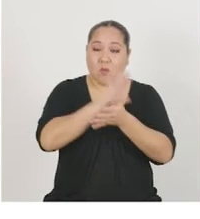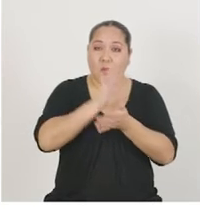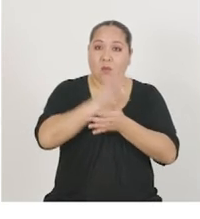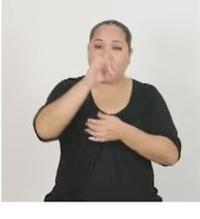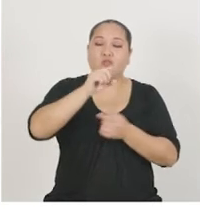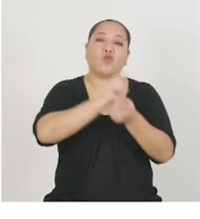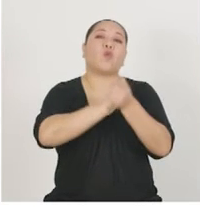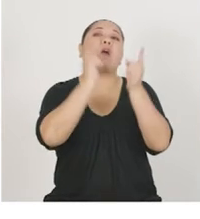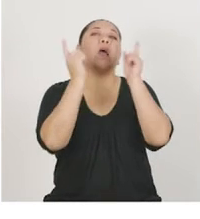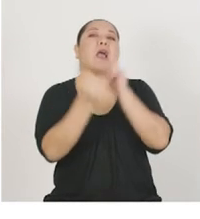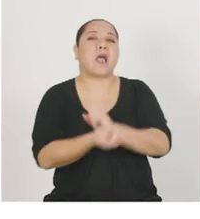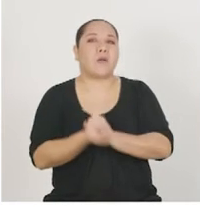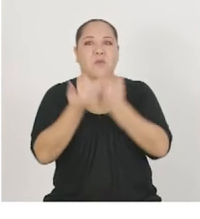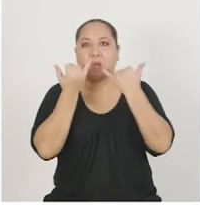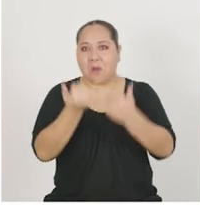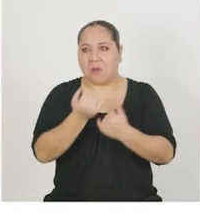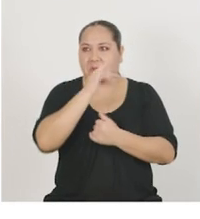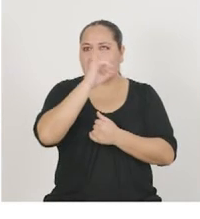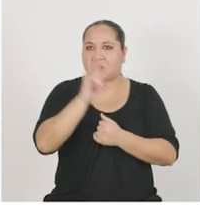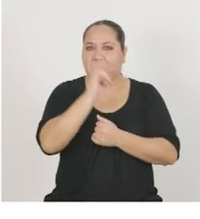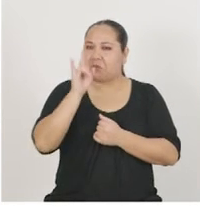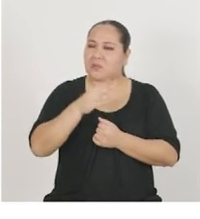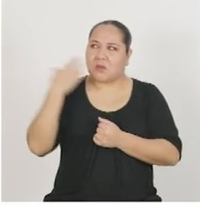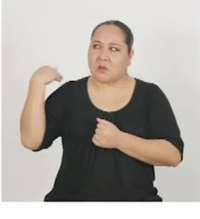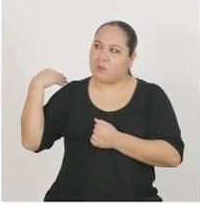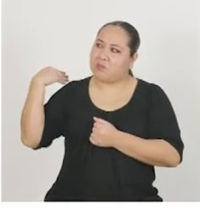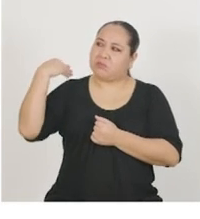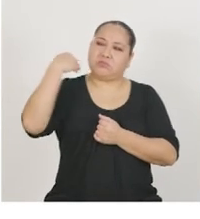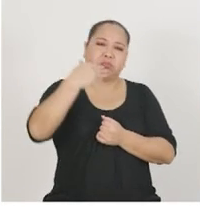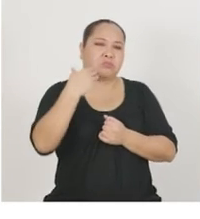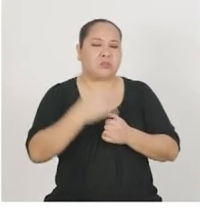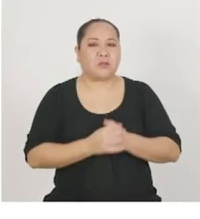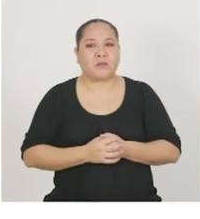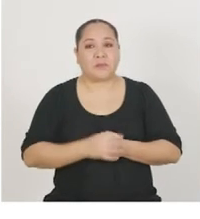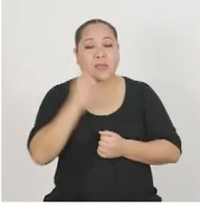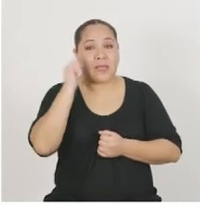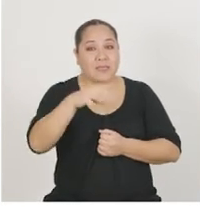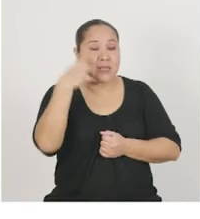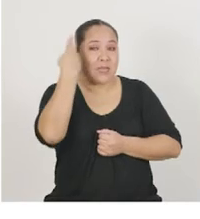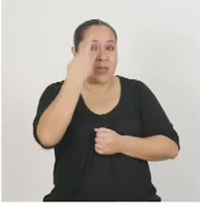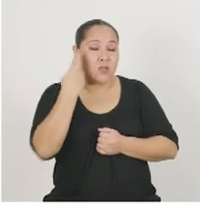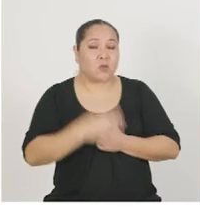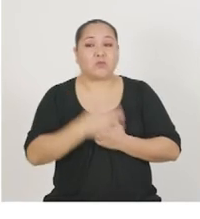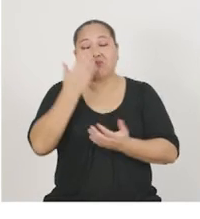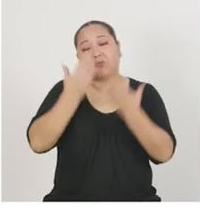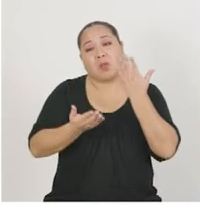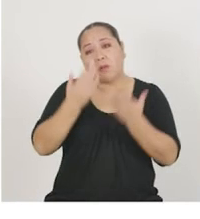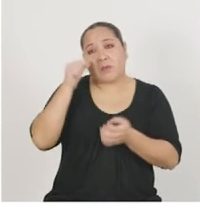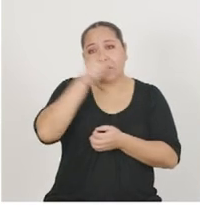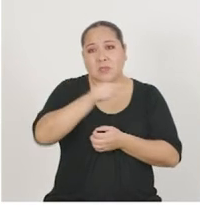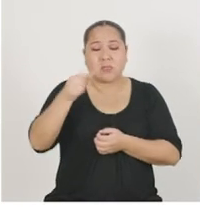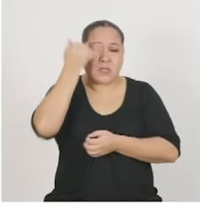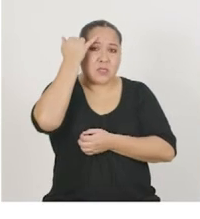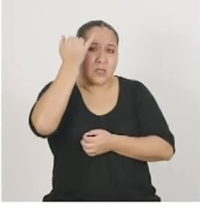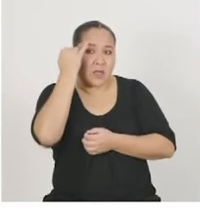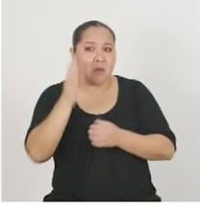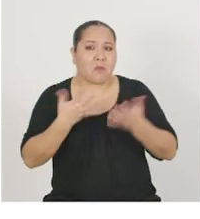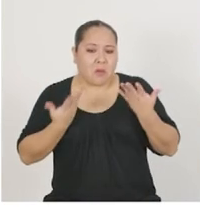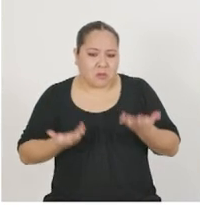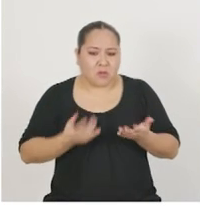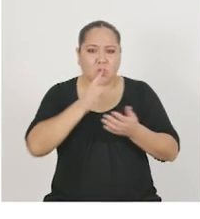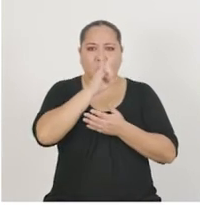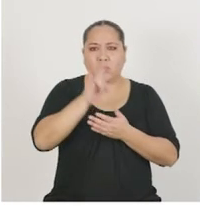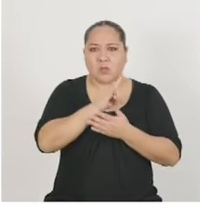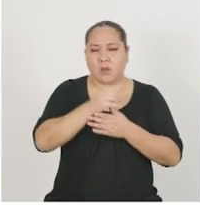el papel fue un cambio y se están usando desde hace mucho tiempo. Por lo tanto, tal vez estos criterios